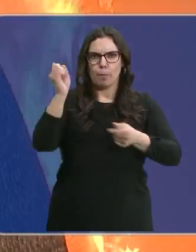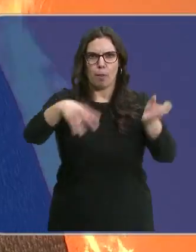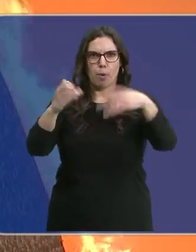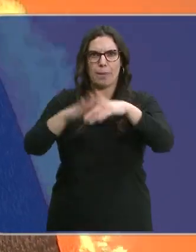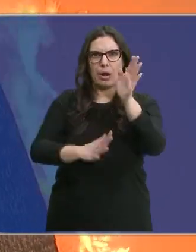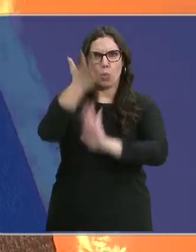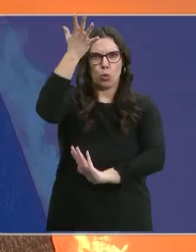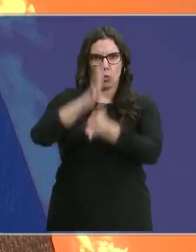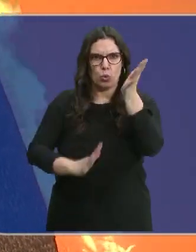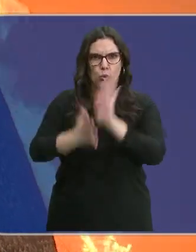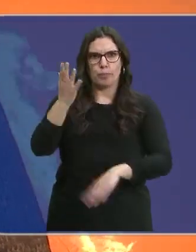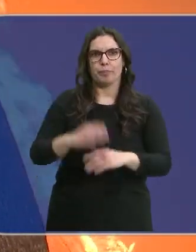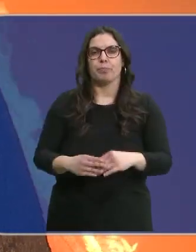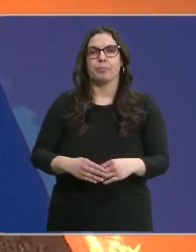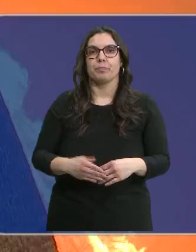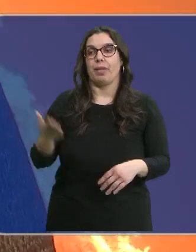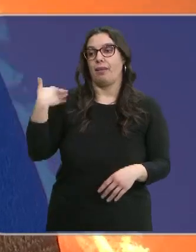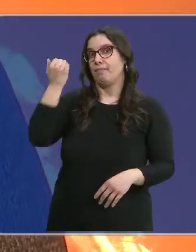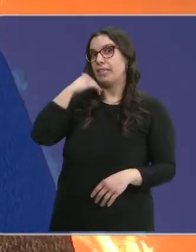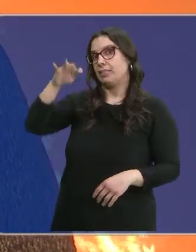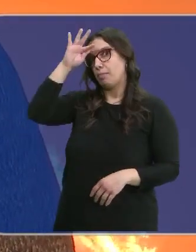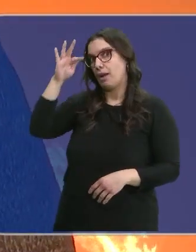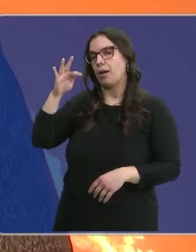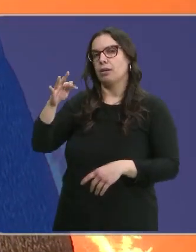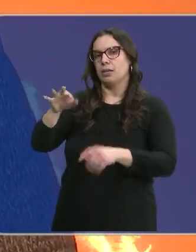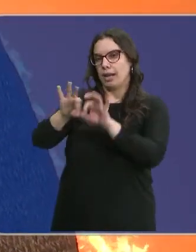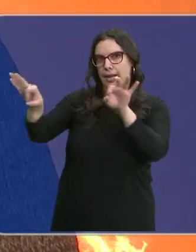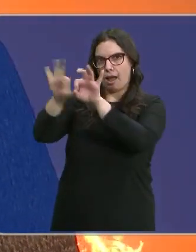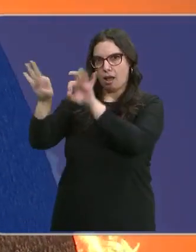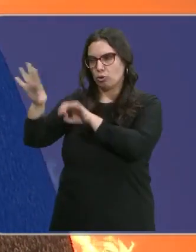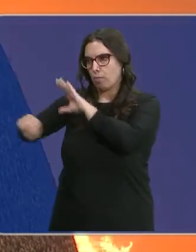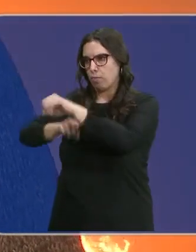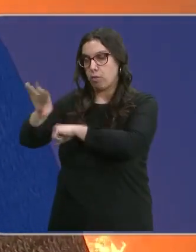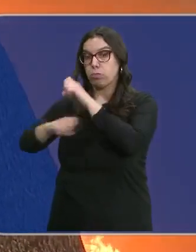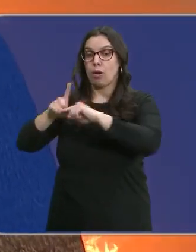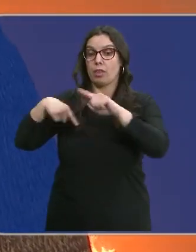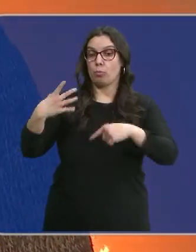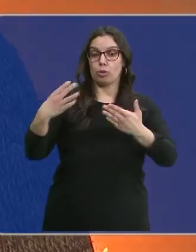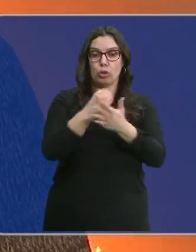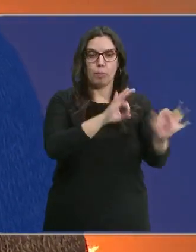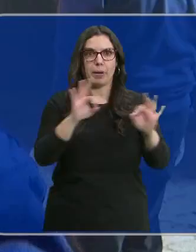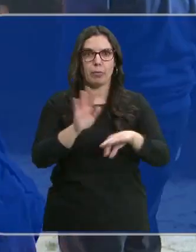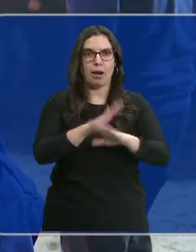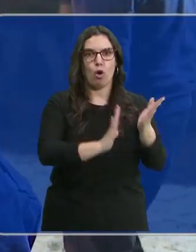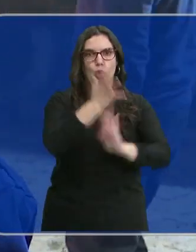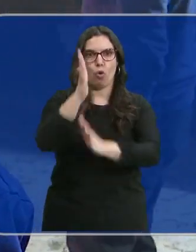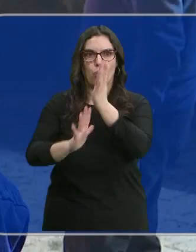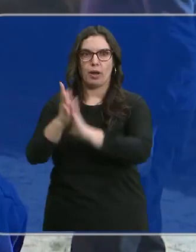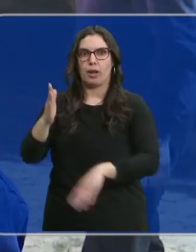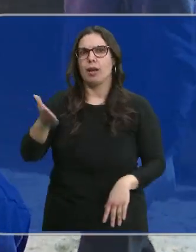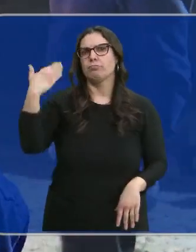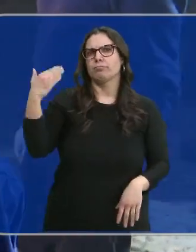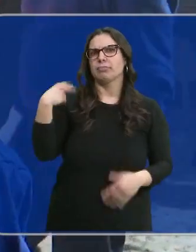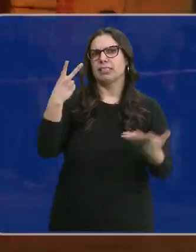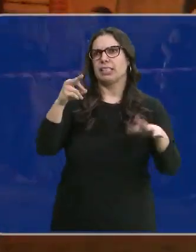recoger los ramos el día, el fin de semana anterior, y luego pues la gente, todos los vecinos, pues hacemos las hogueras. De hace 70